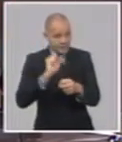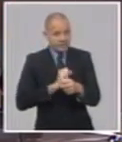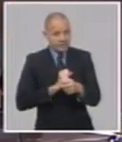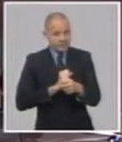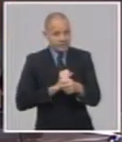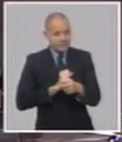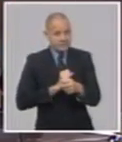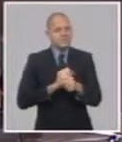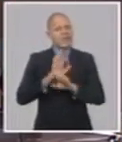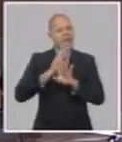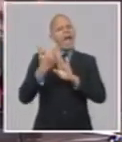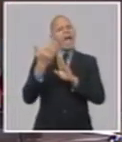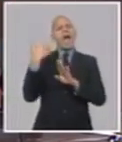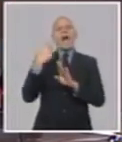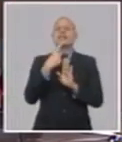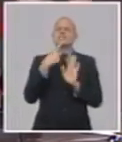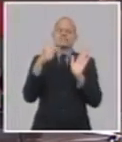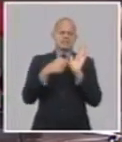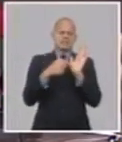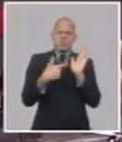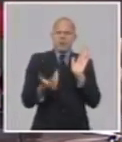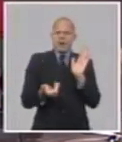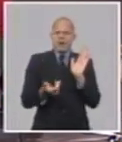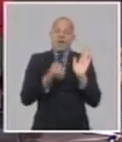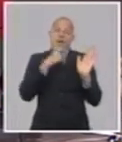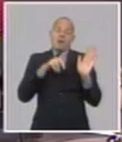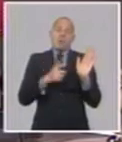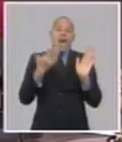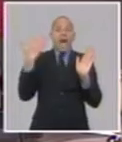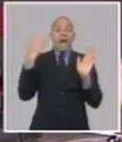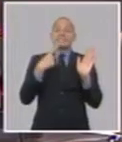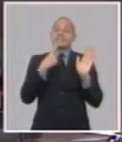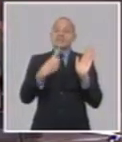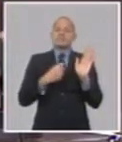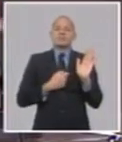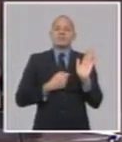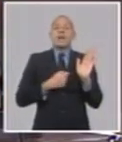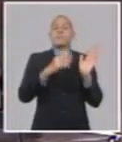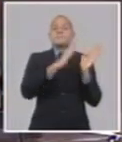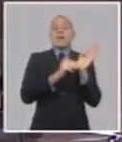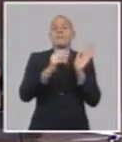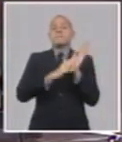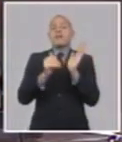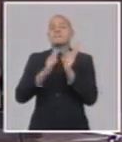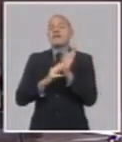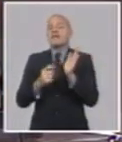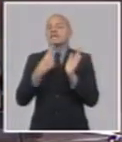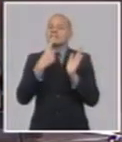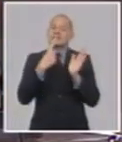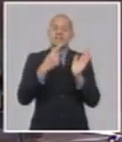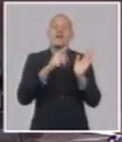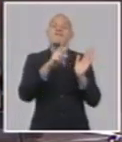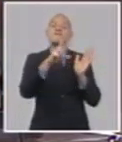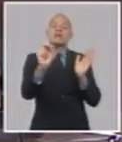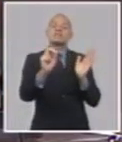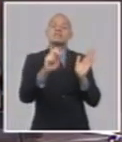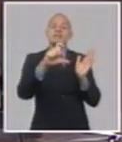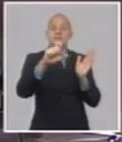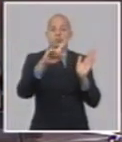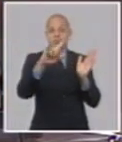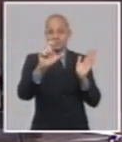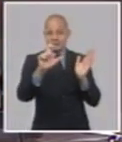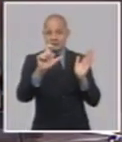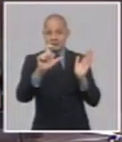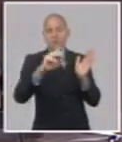pesos convertibles. Se decían que eran 20 CUC mensuales y lo que se hizo fue transformar ese artículo a